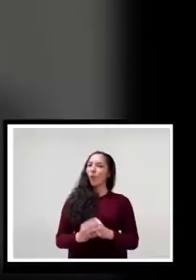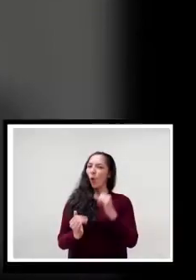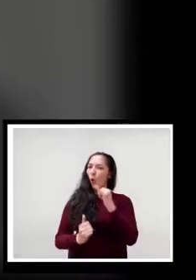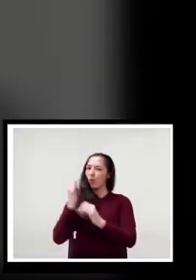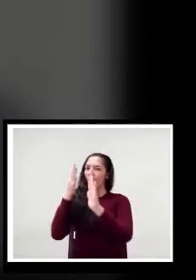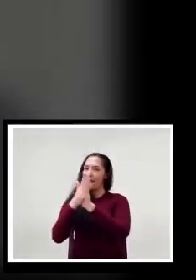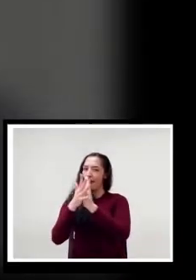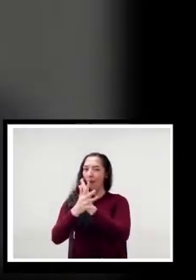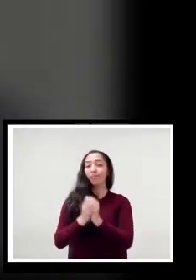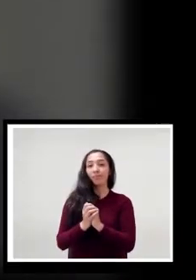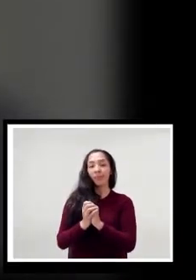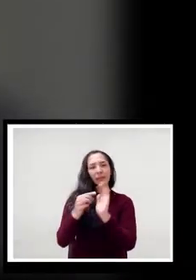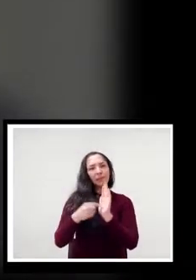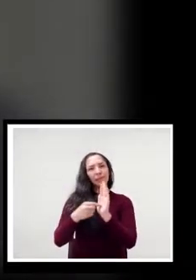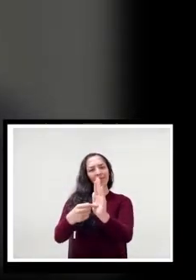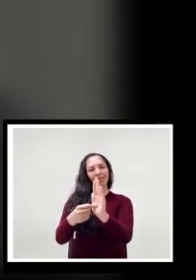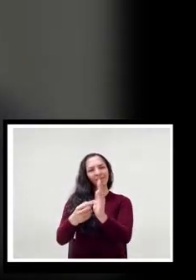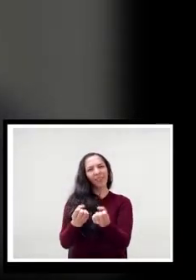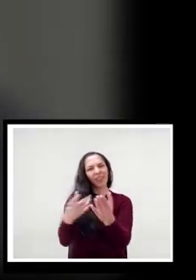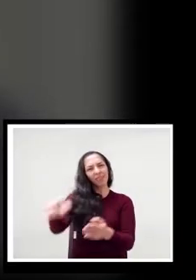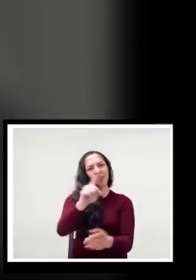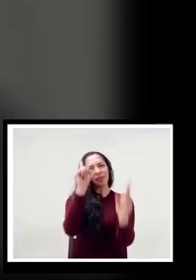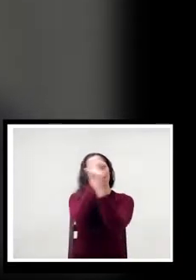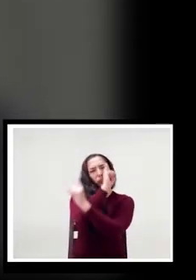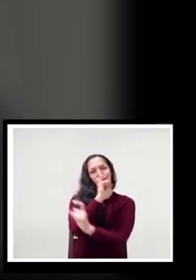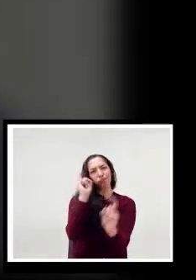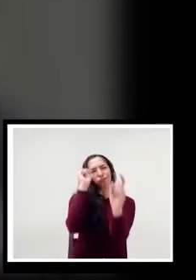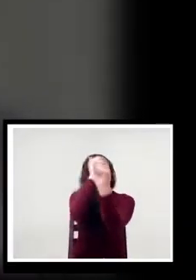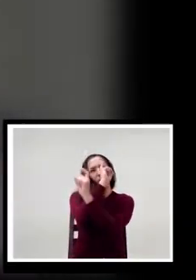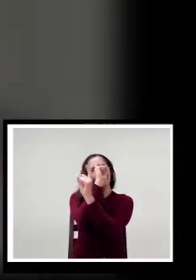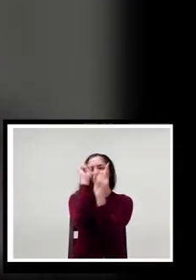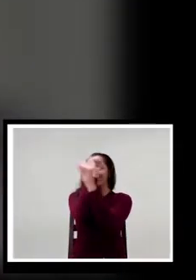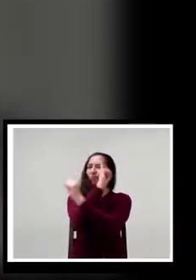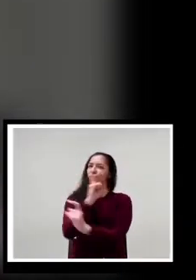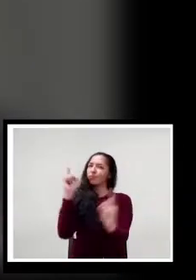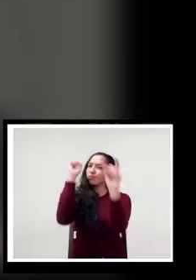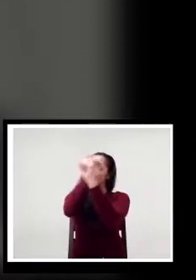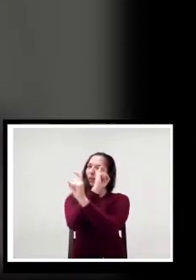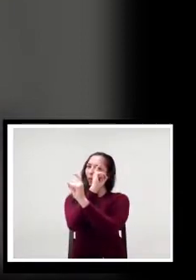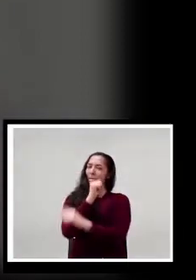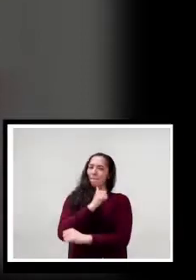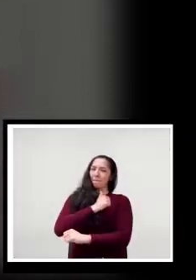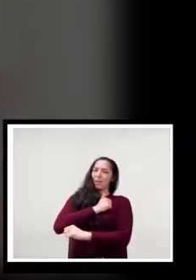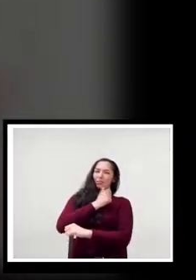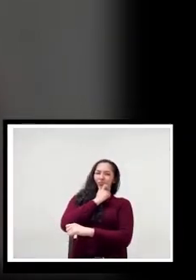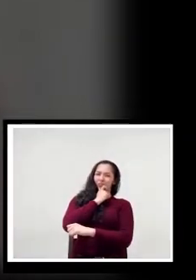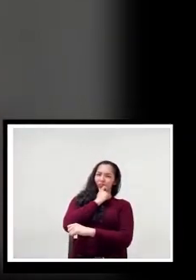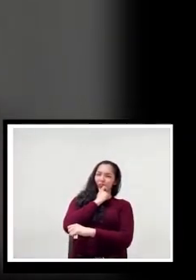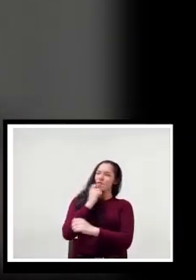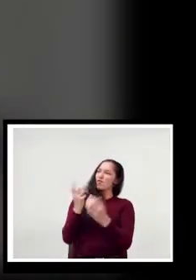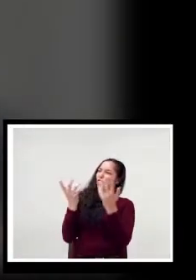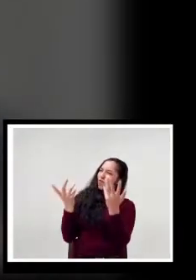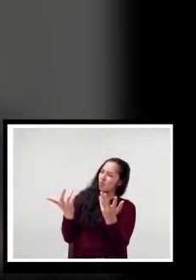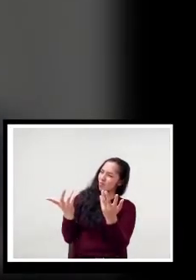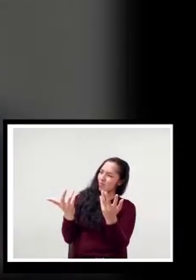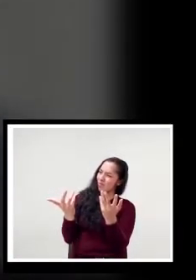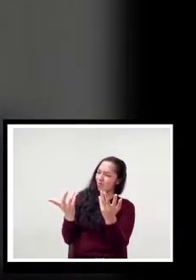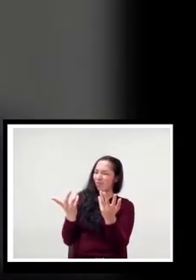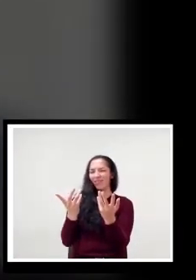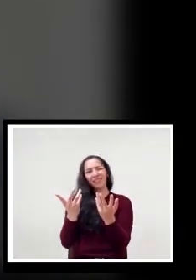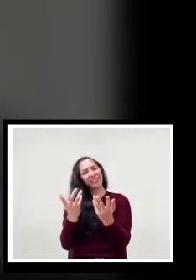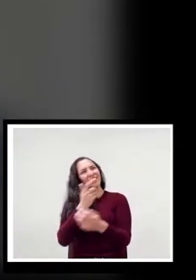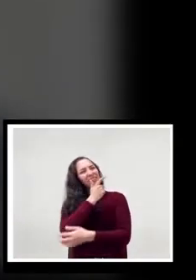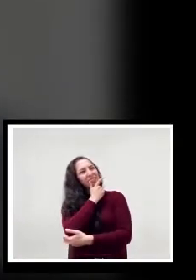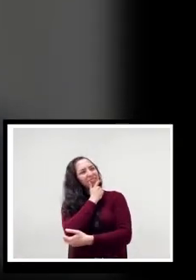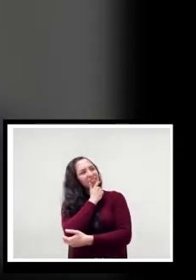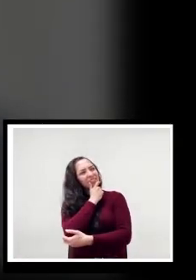Este ejercicio de reflexión se configuró como un espacio desde el cual fue posible preguntarse por el estado, el significado y